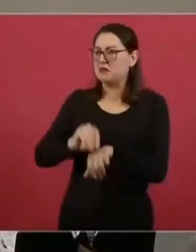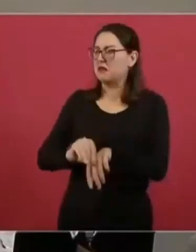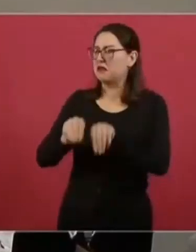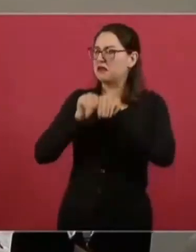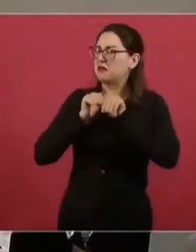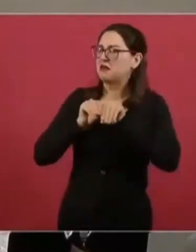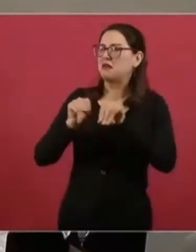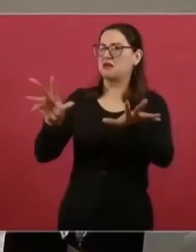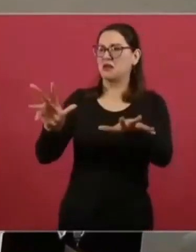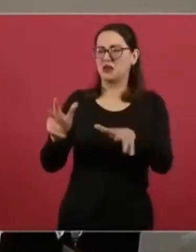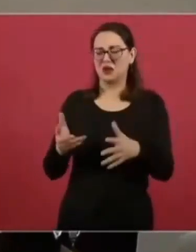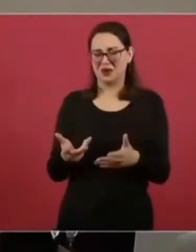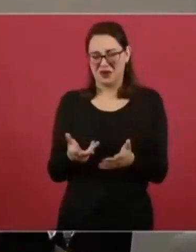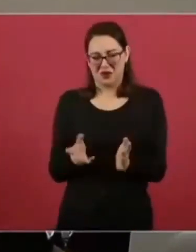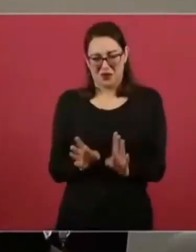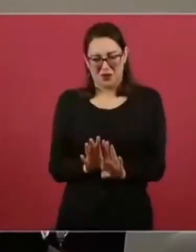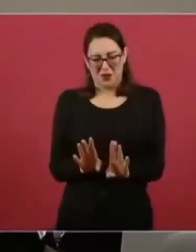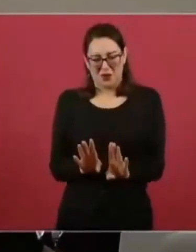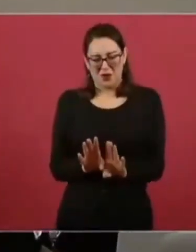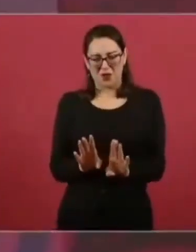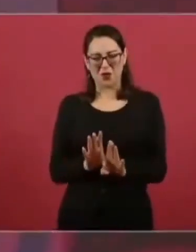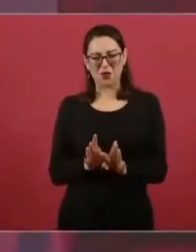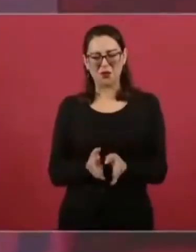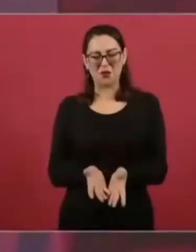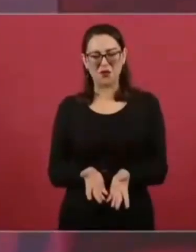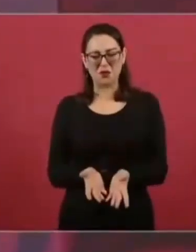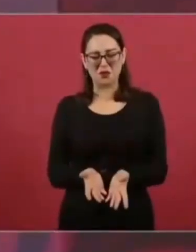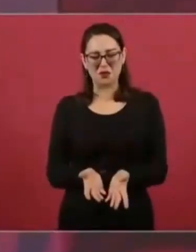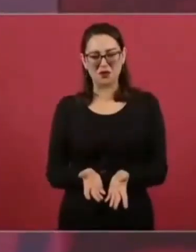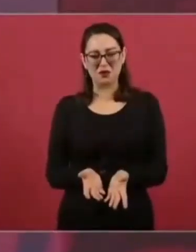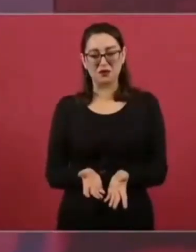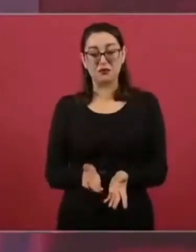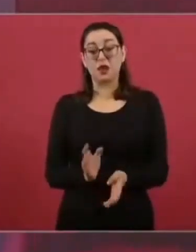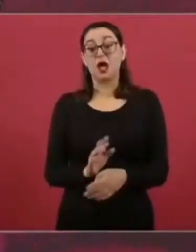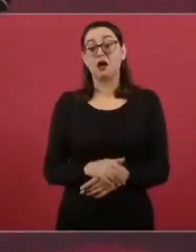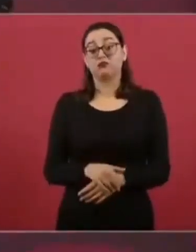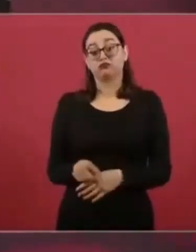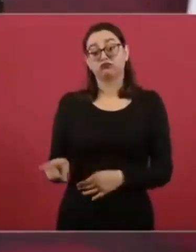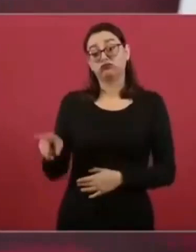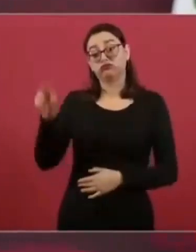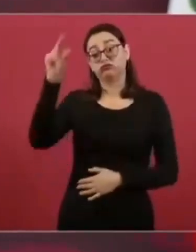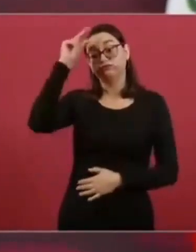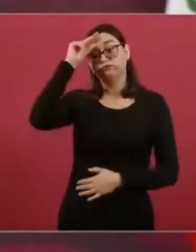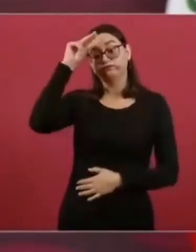Ah, es que, pues es intelectual.